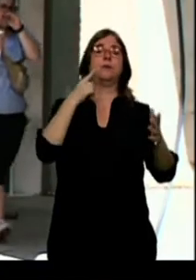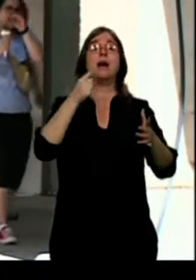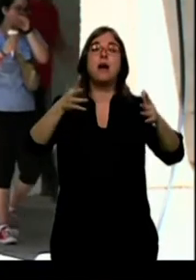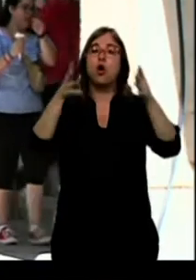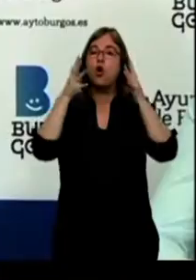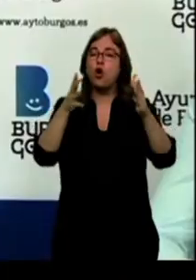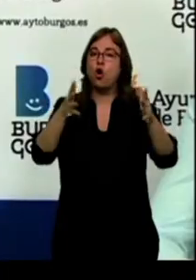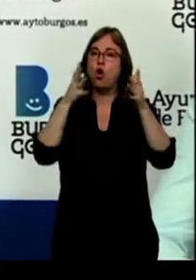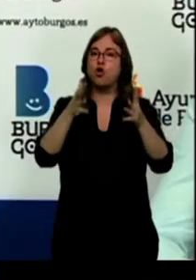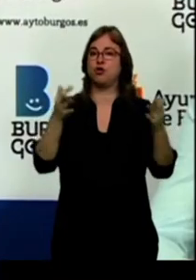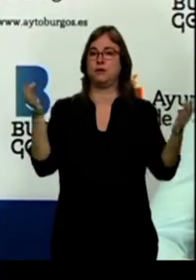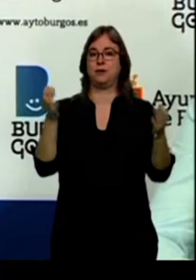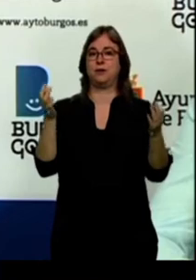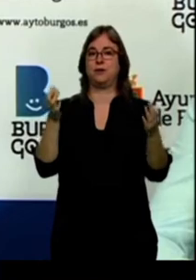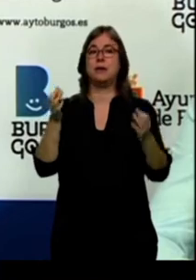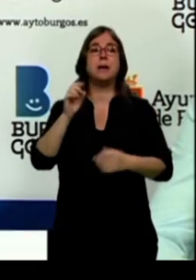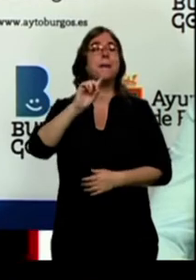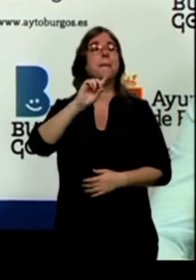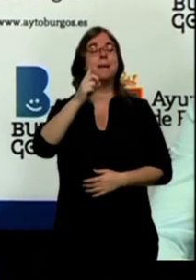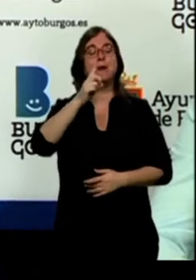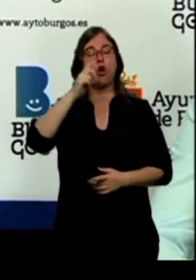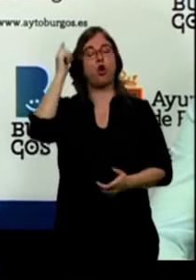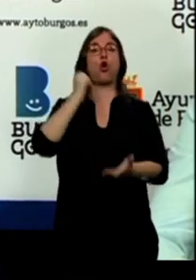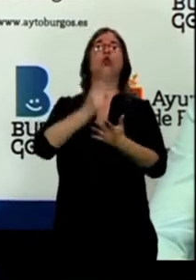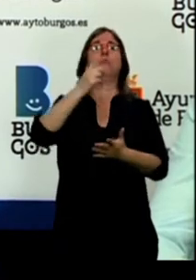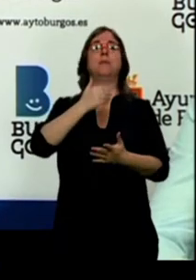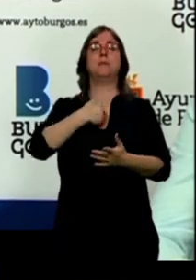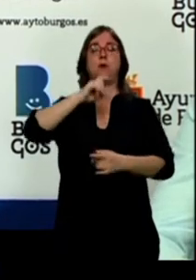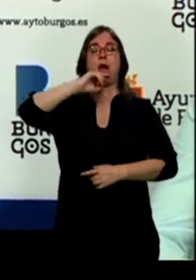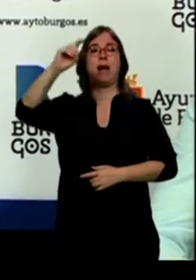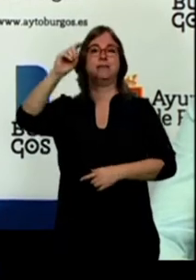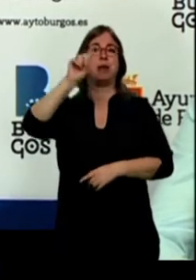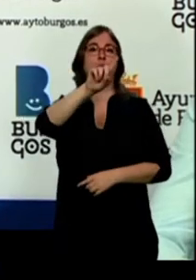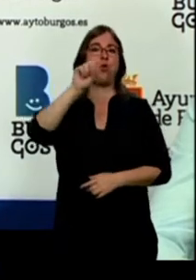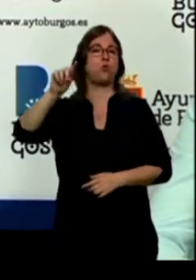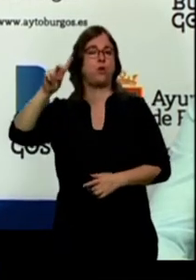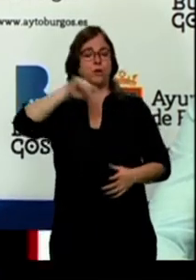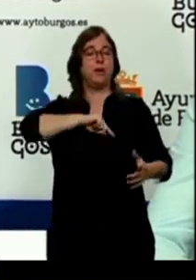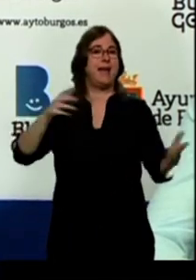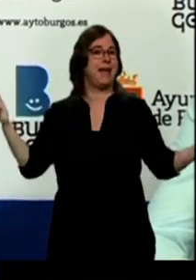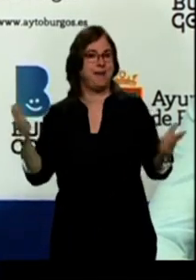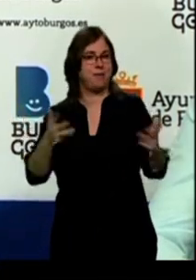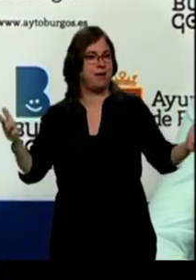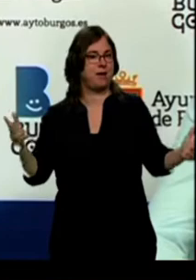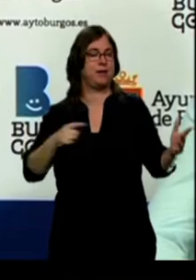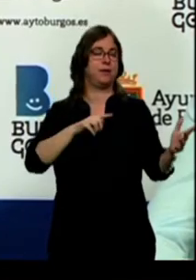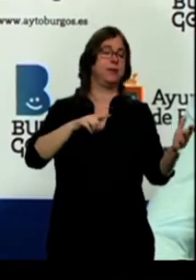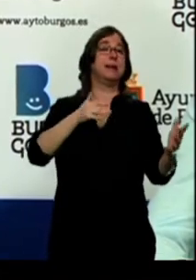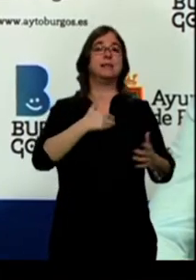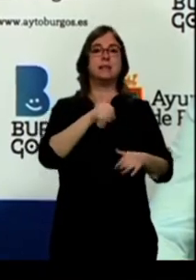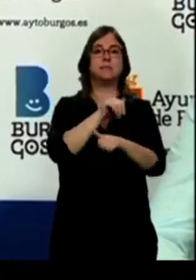recomendaciones. Lo primero que tenemos que hacer es llamar a los facultativos, al 112, emergencias, y mientras esperamos, pues